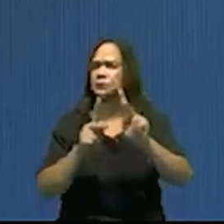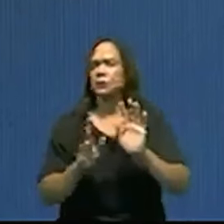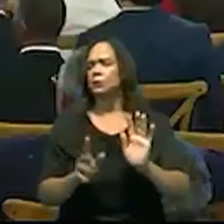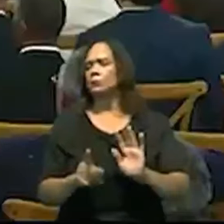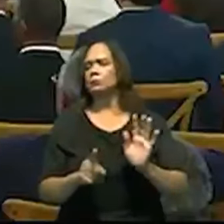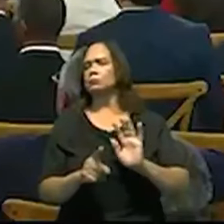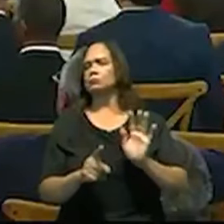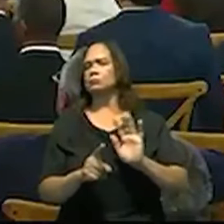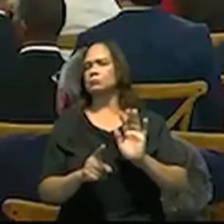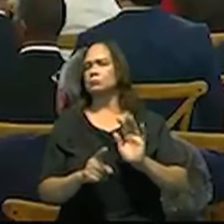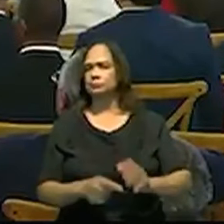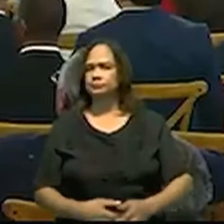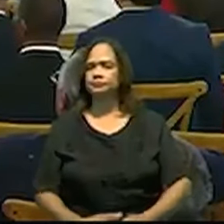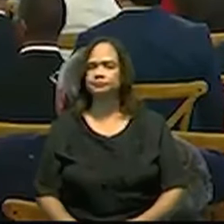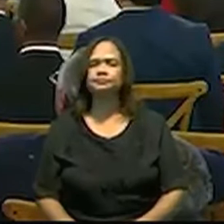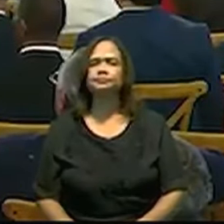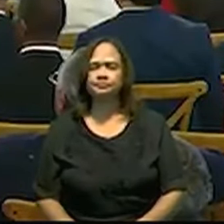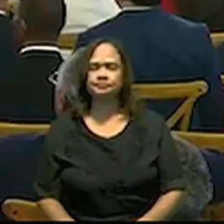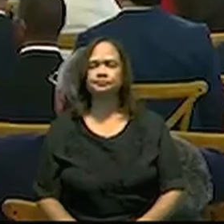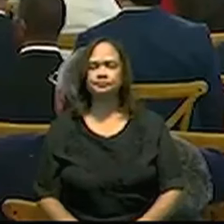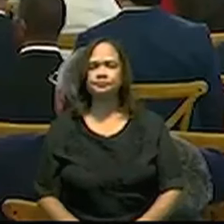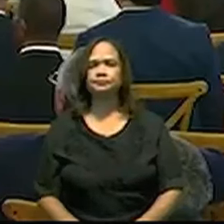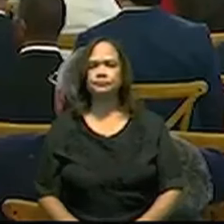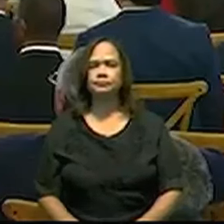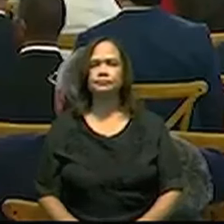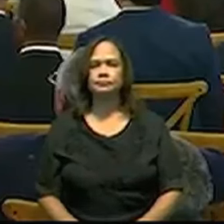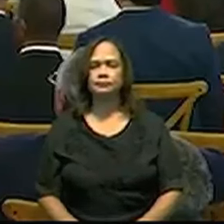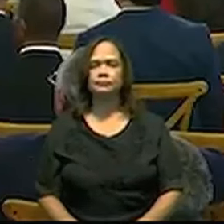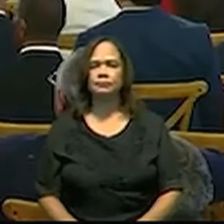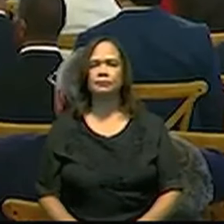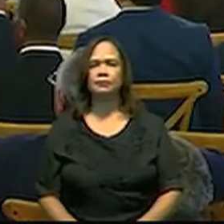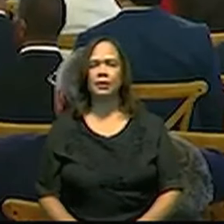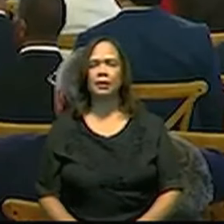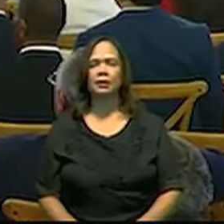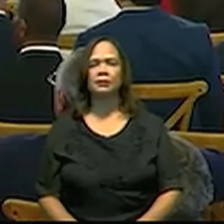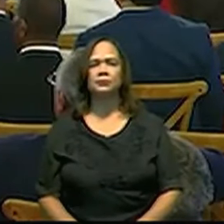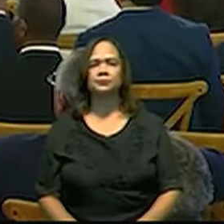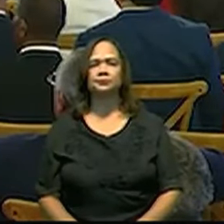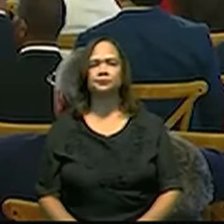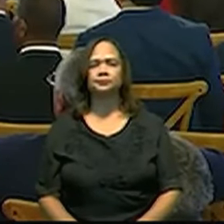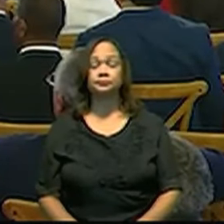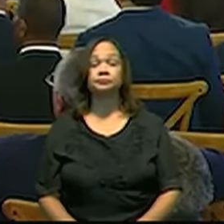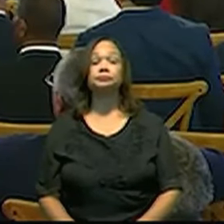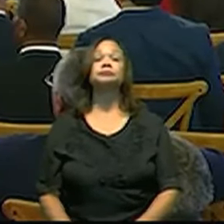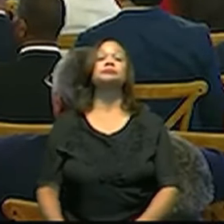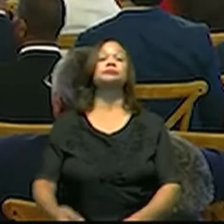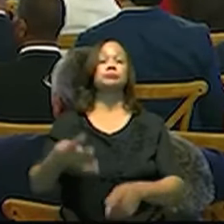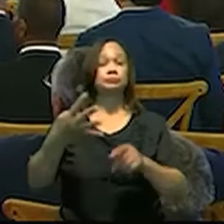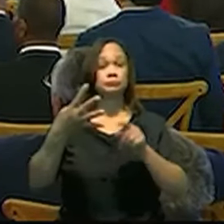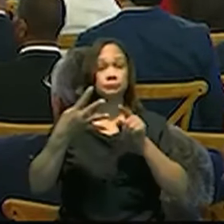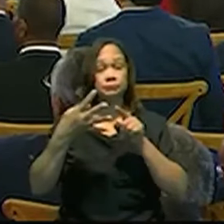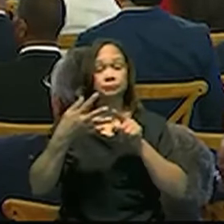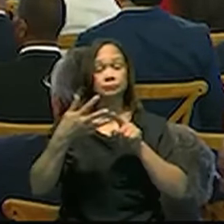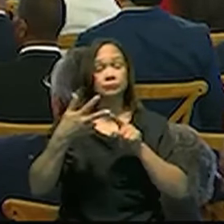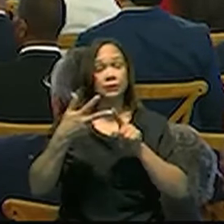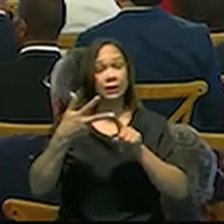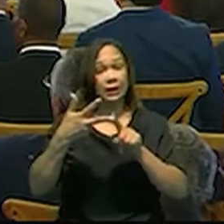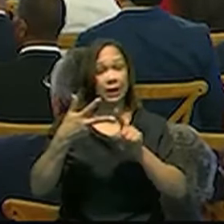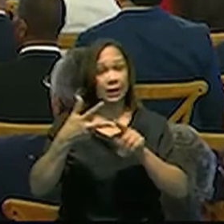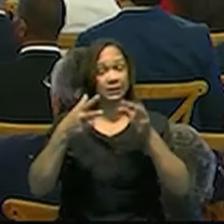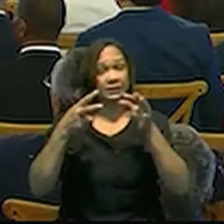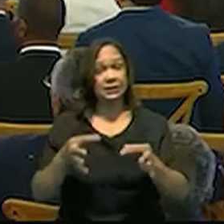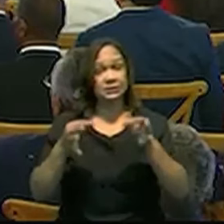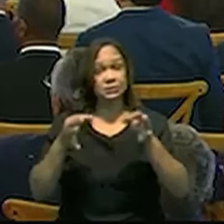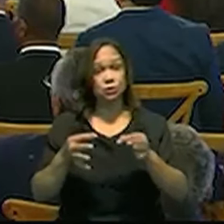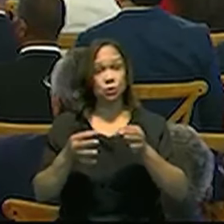educación de la población. La otra medida tiene que ver con,